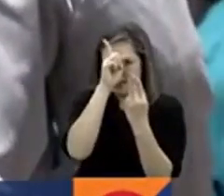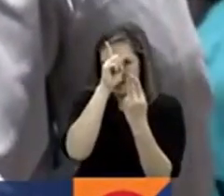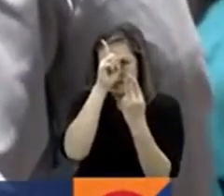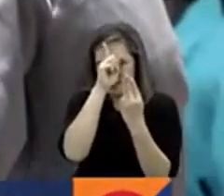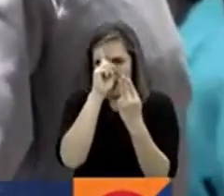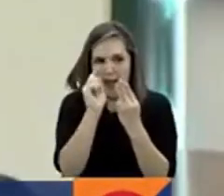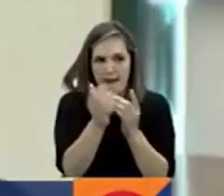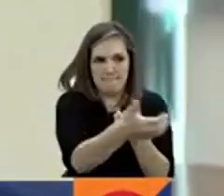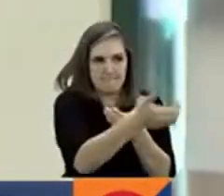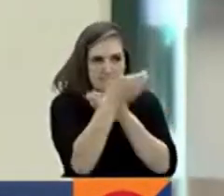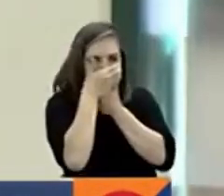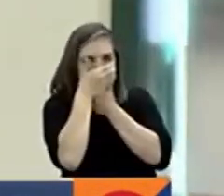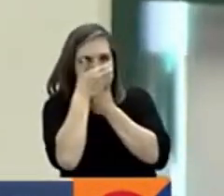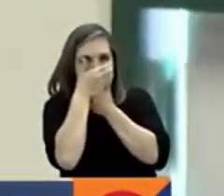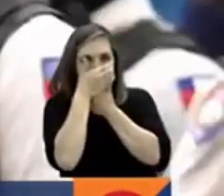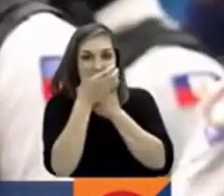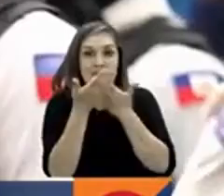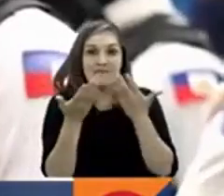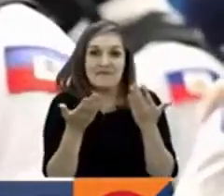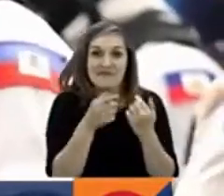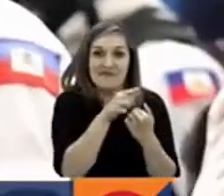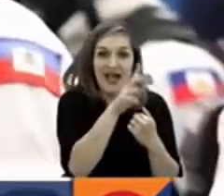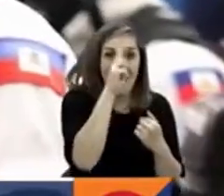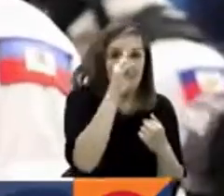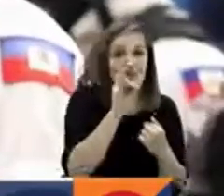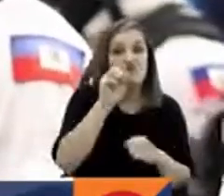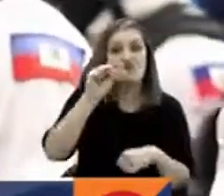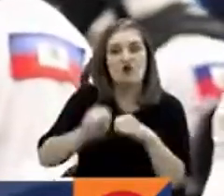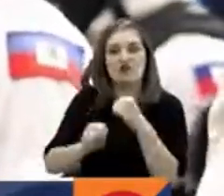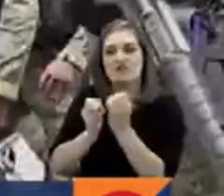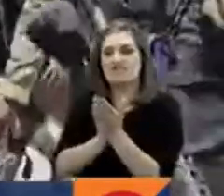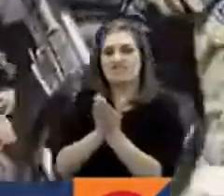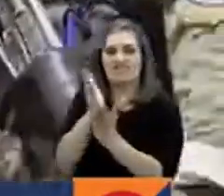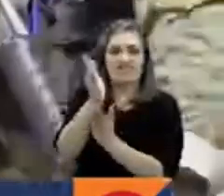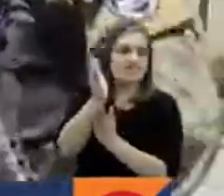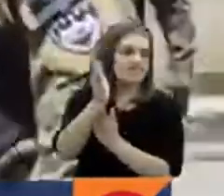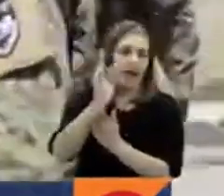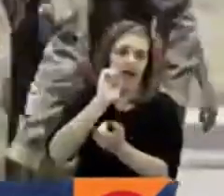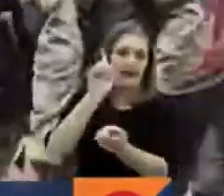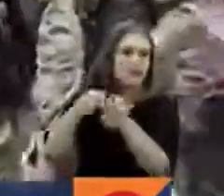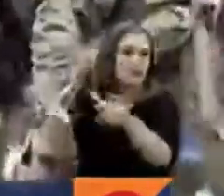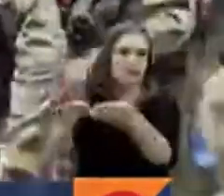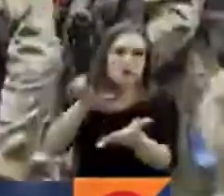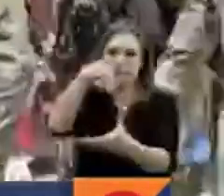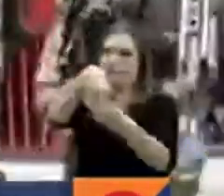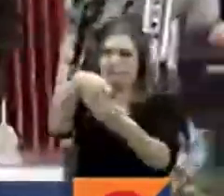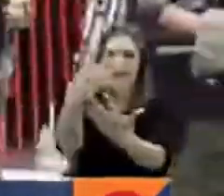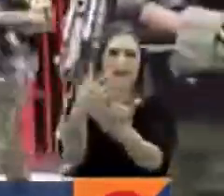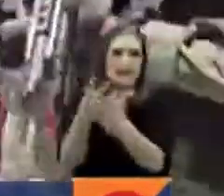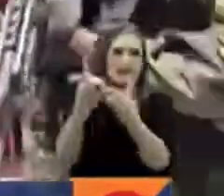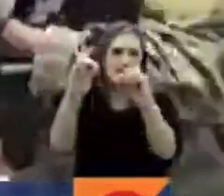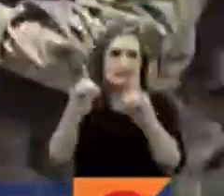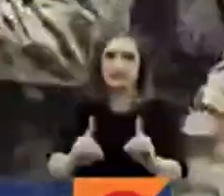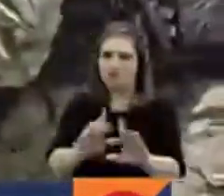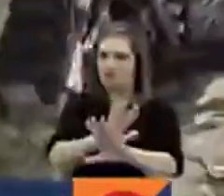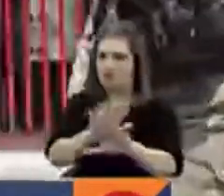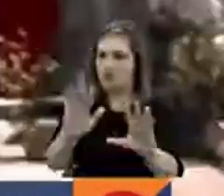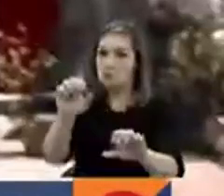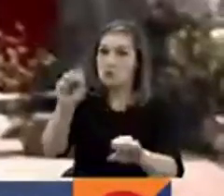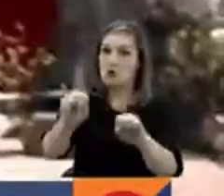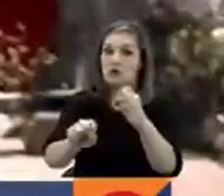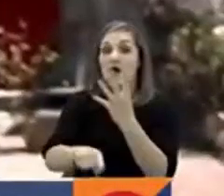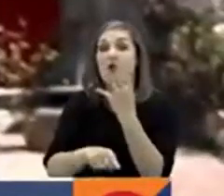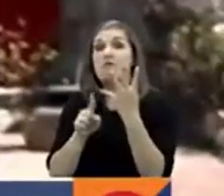de Estados Unidos. Un delito por el cual se puede exponer a una condena de cadena perpetua. Entre los detenidos también está un